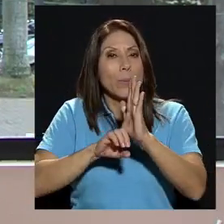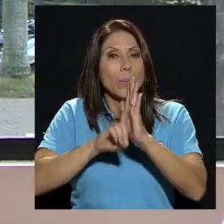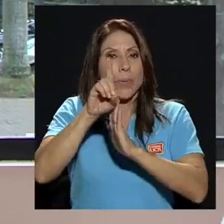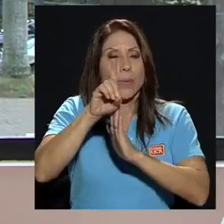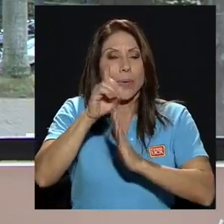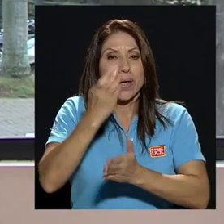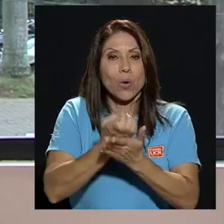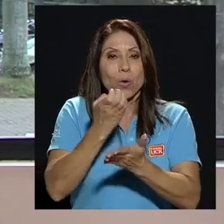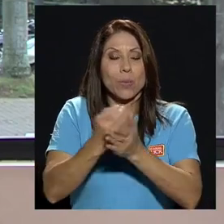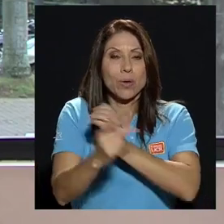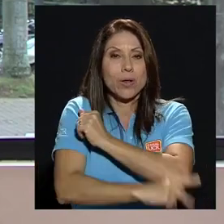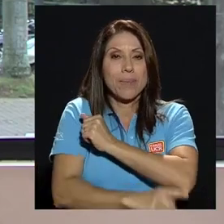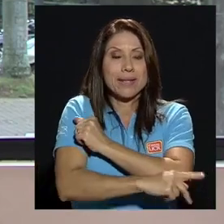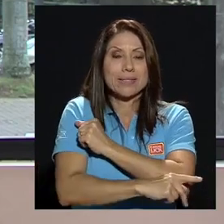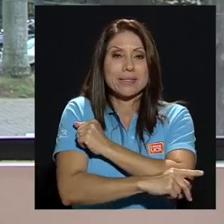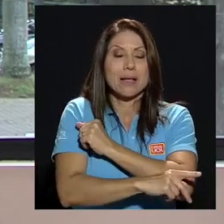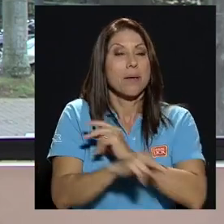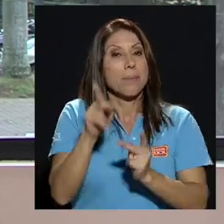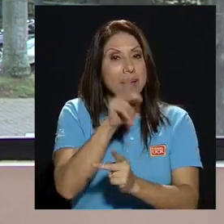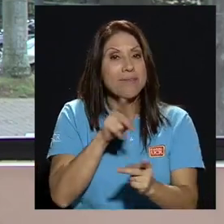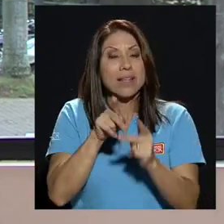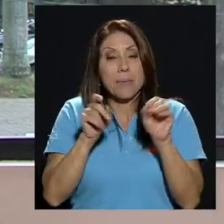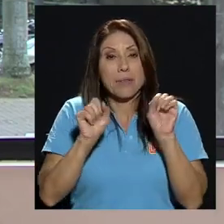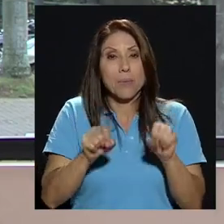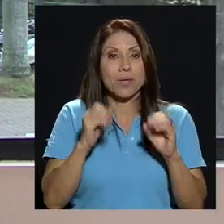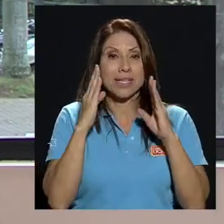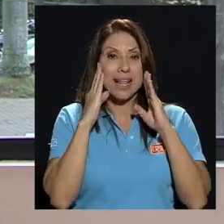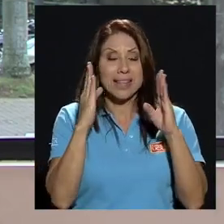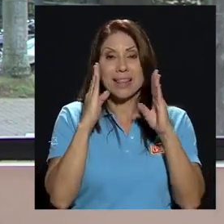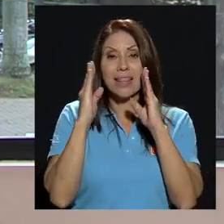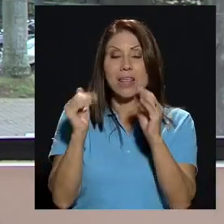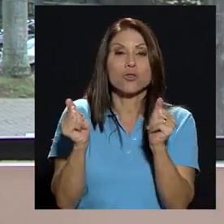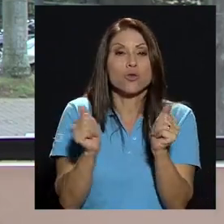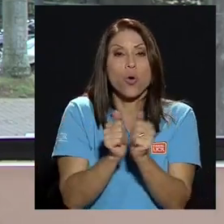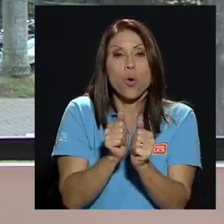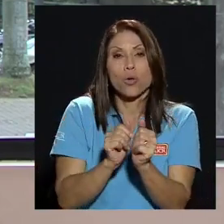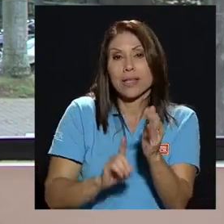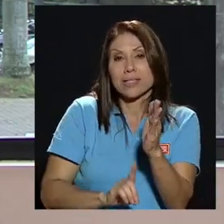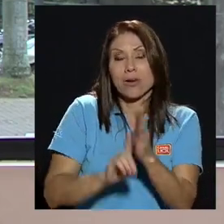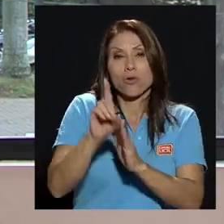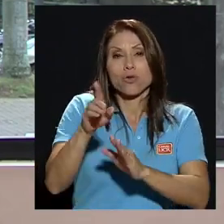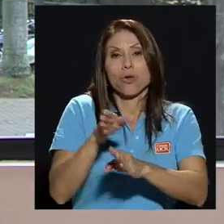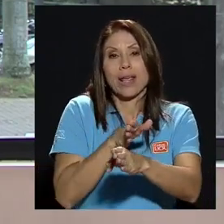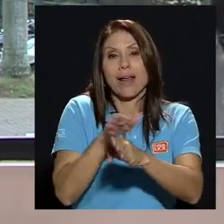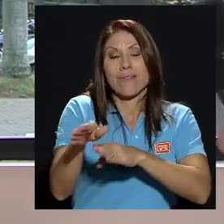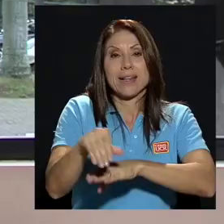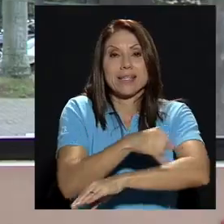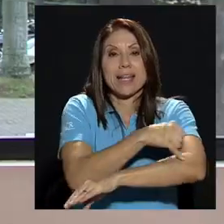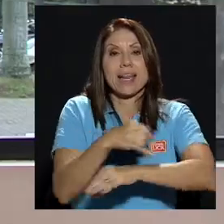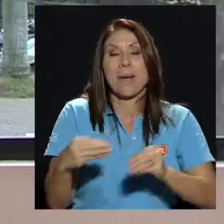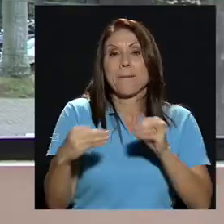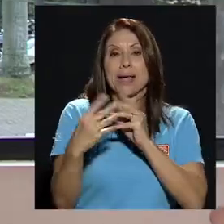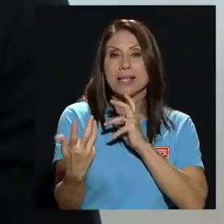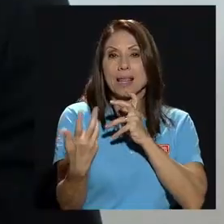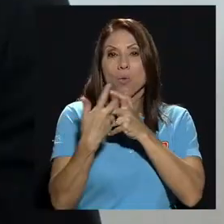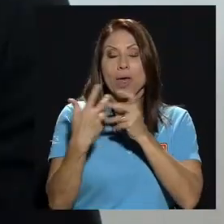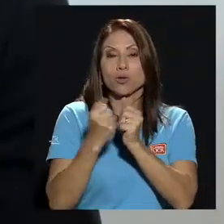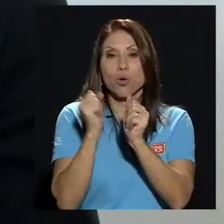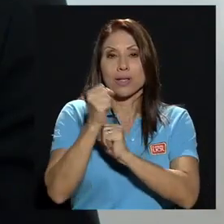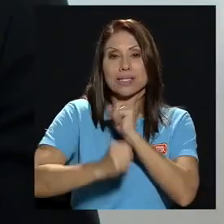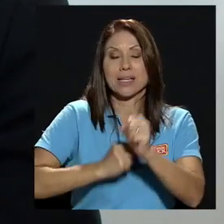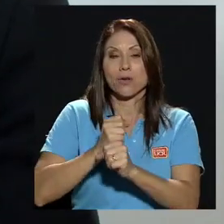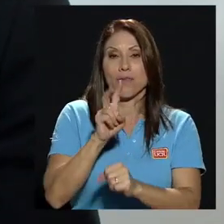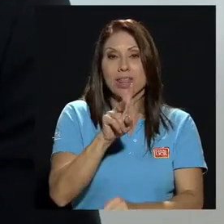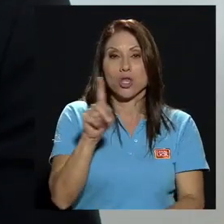que pueden ser atendidos perfectamente desde desarrollos de carreras de ingeniería más adecuados con el siglo XXI De